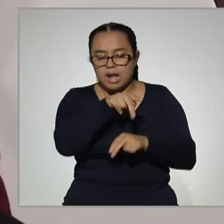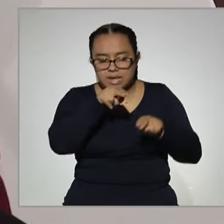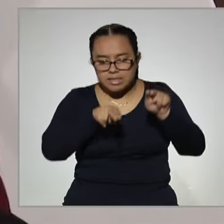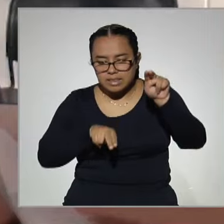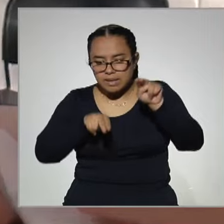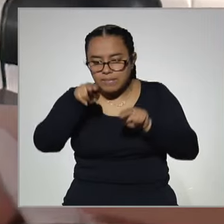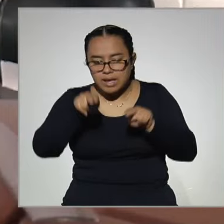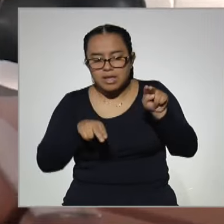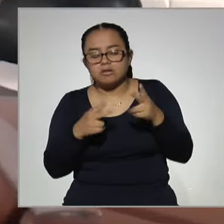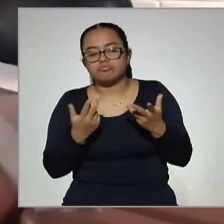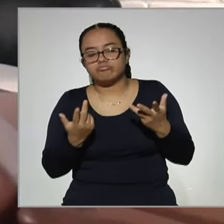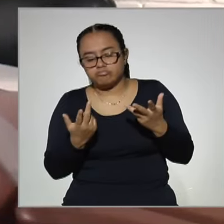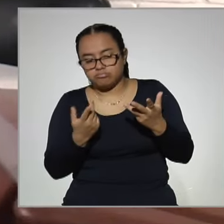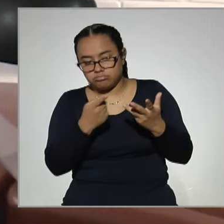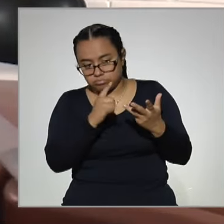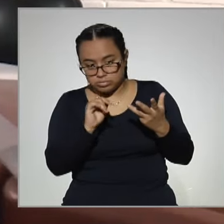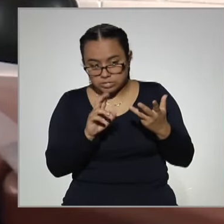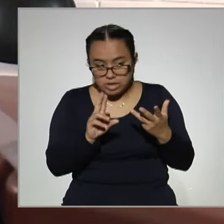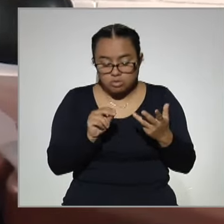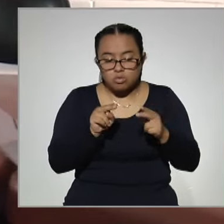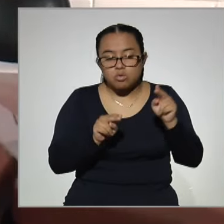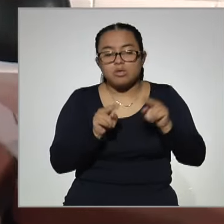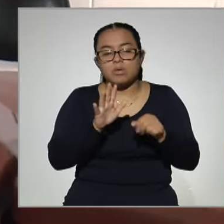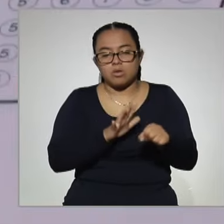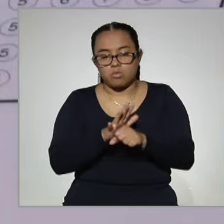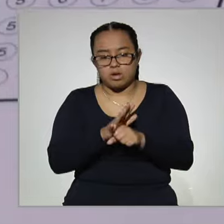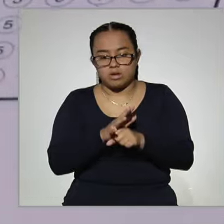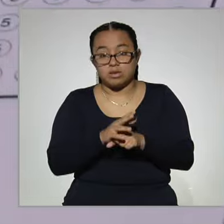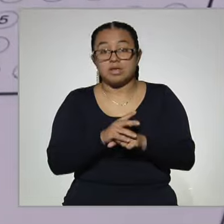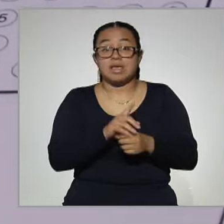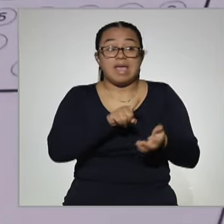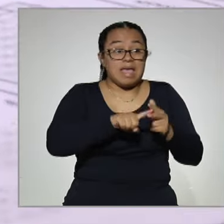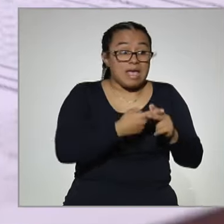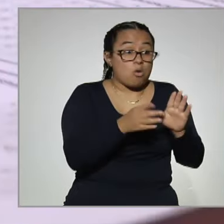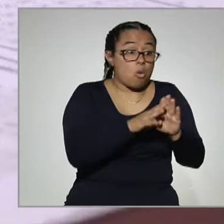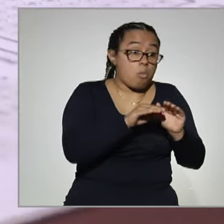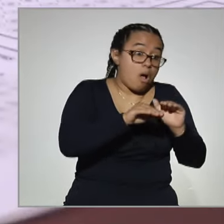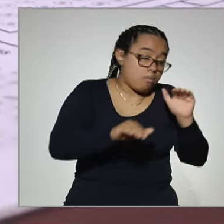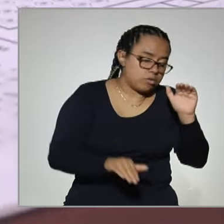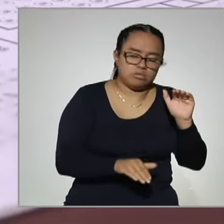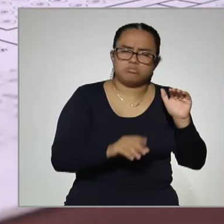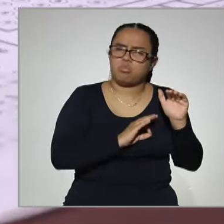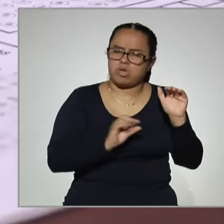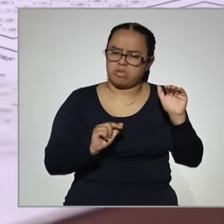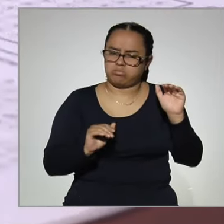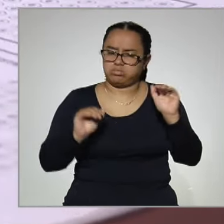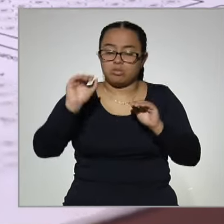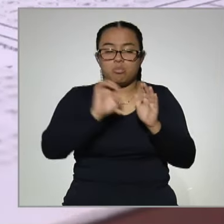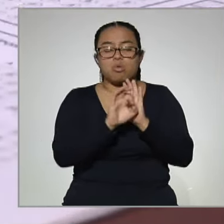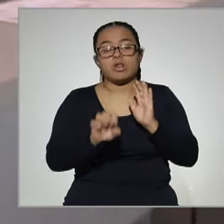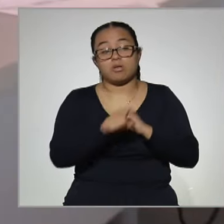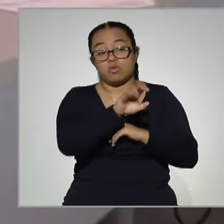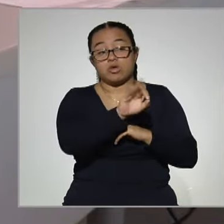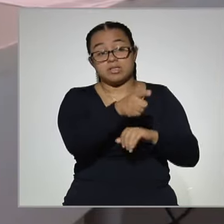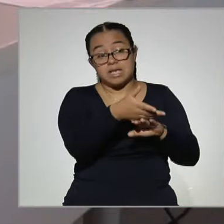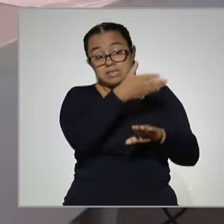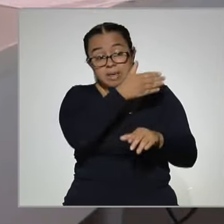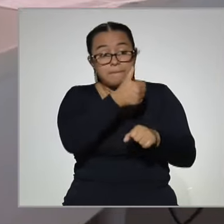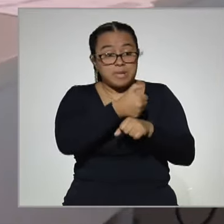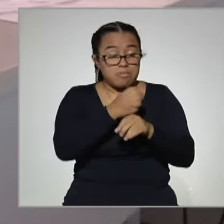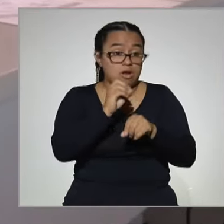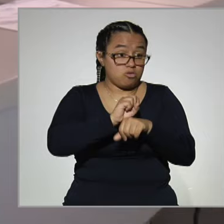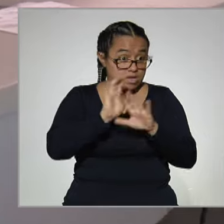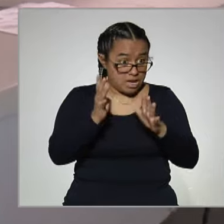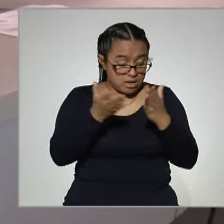nivel de estudio se puede encontrar la persona y que no empiece desde cero, sobre todo si tiene algún estudio previo en el primario o secundaria.